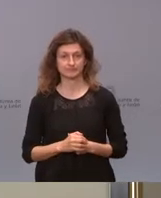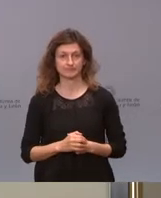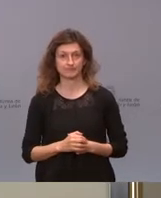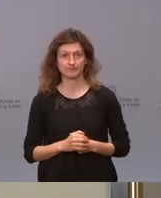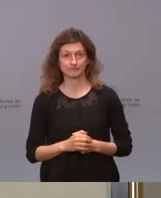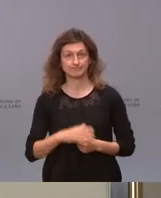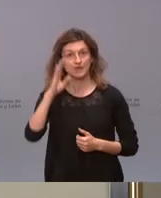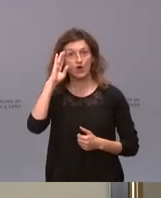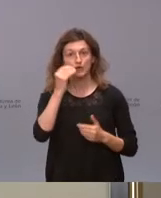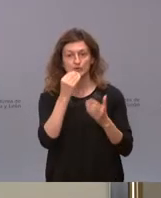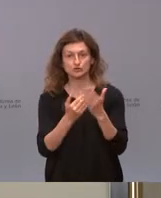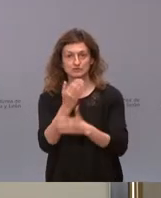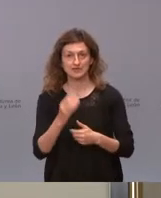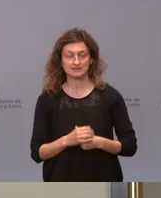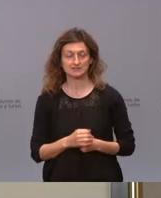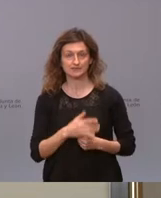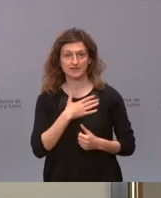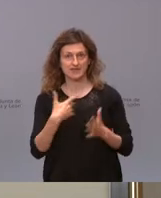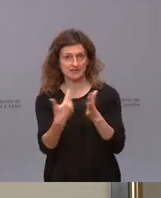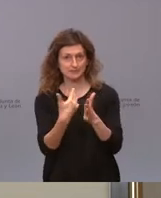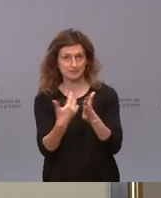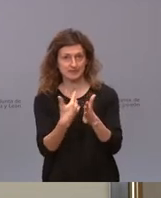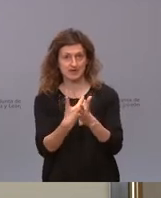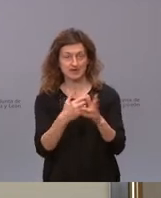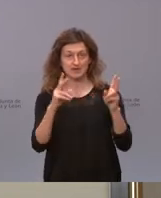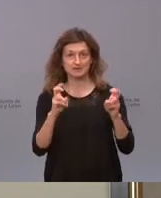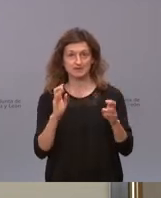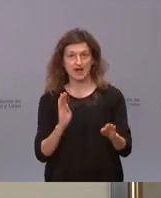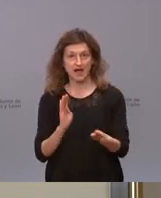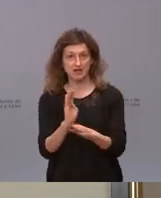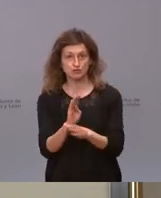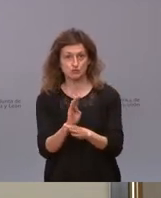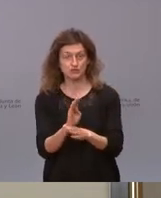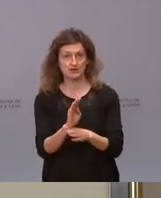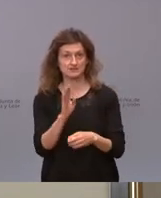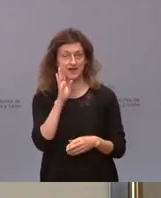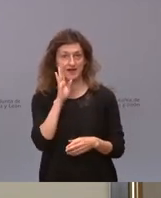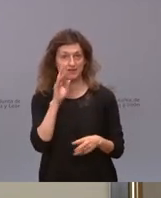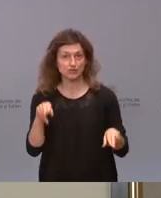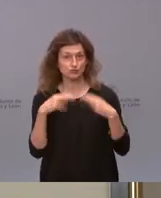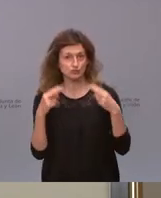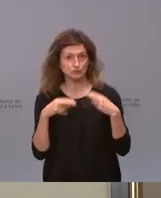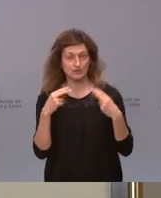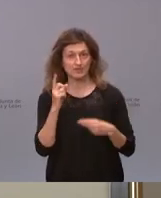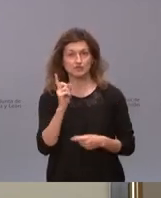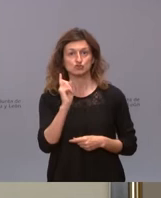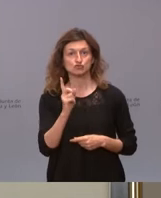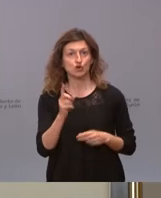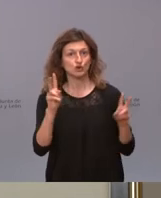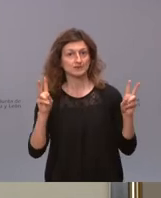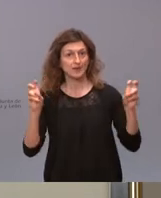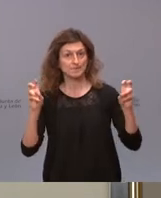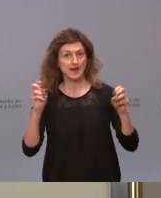Hola, buenos días. Yo quería una aclaración con respecto a las ayudas que ha comentado de hostelería. Se refiere solamente al aspecto